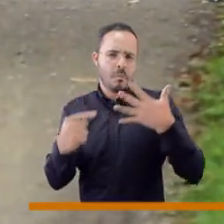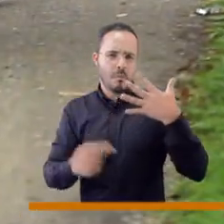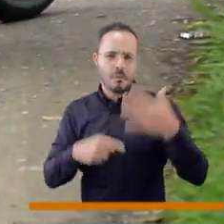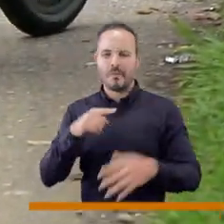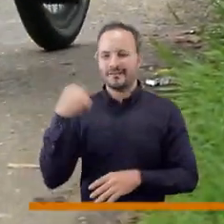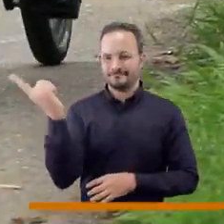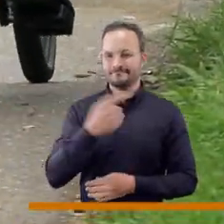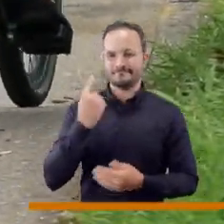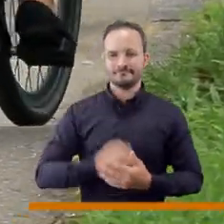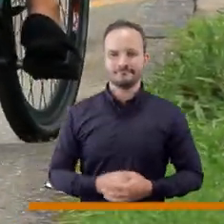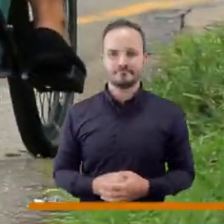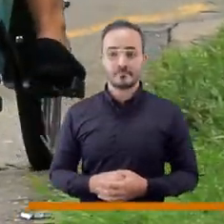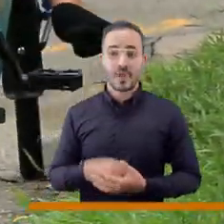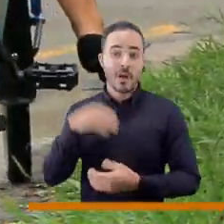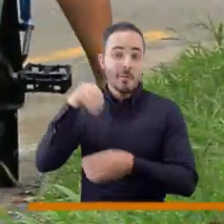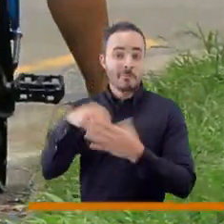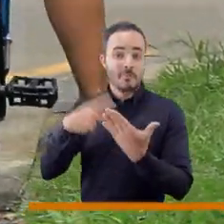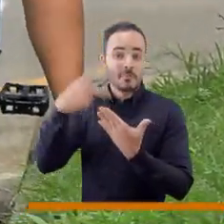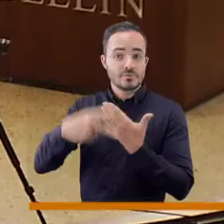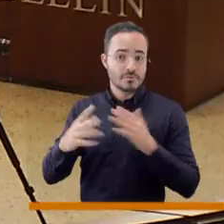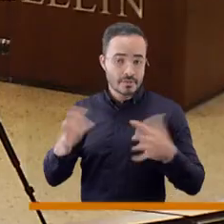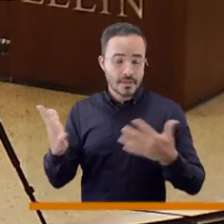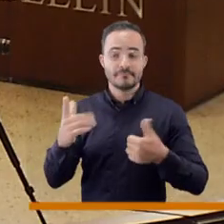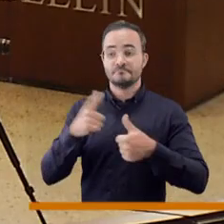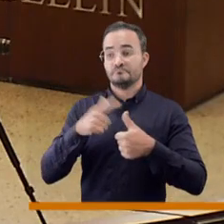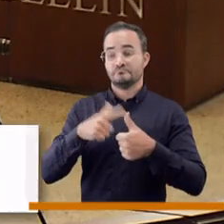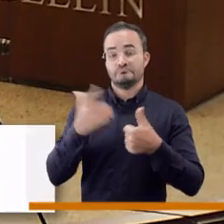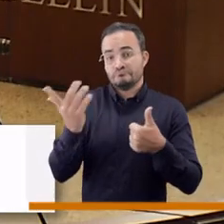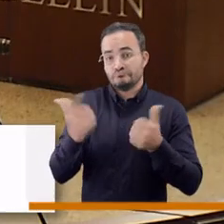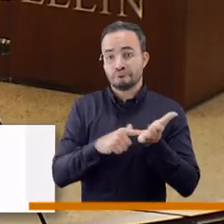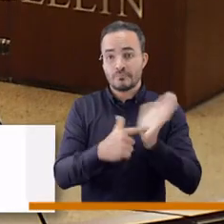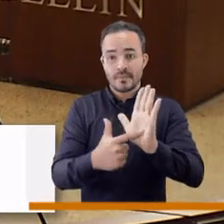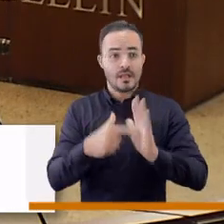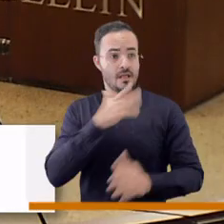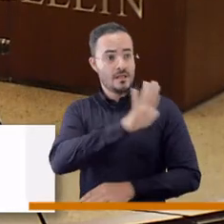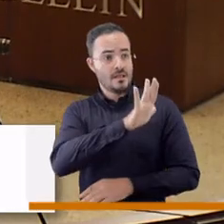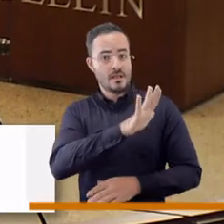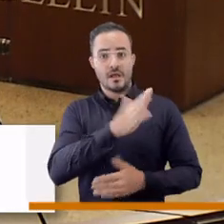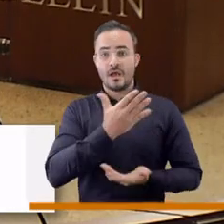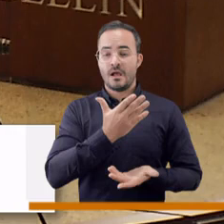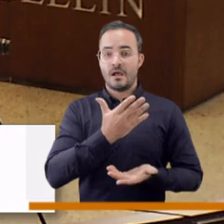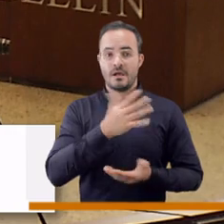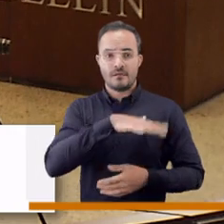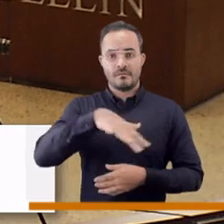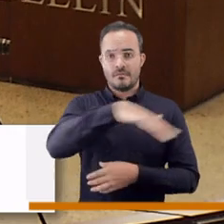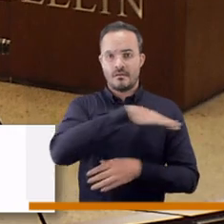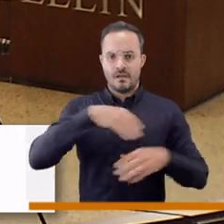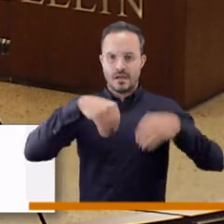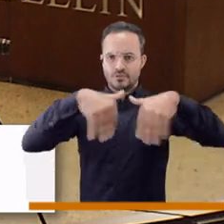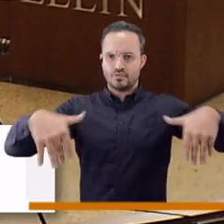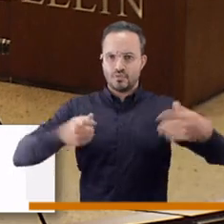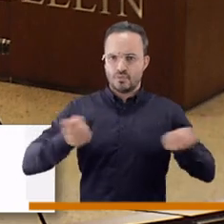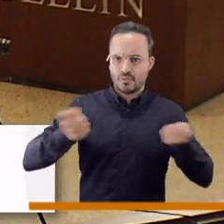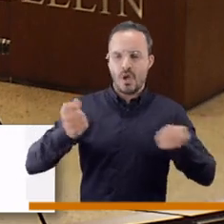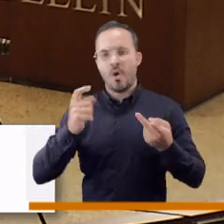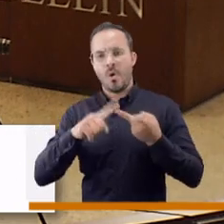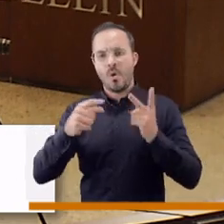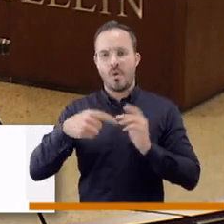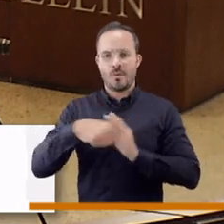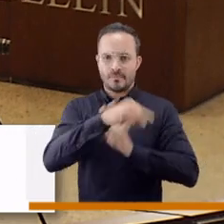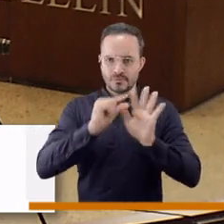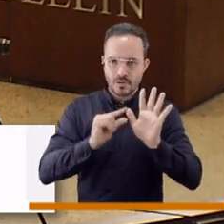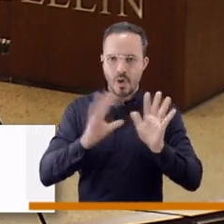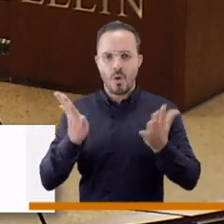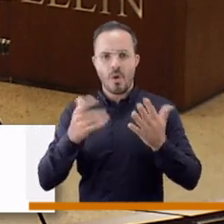temas. Allí se llevan proyectos como la estructura administrativa del municipio, del consejo, la